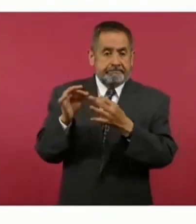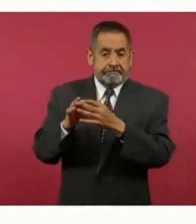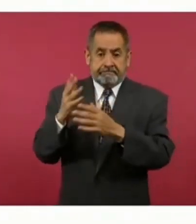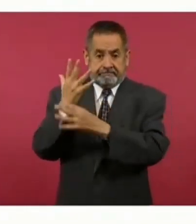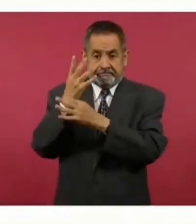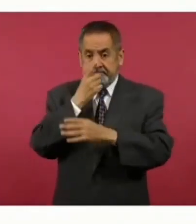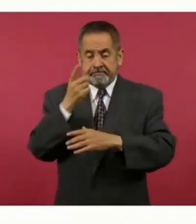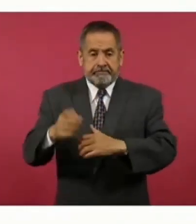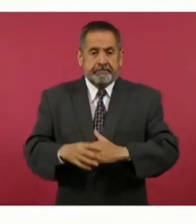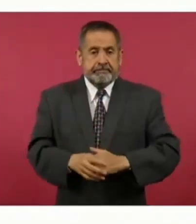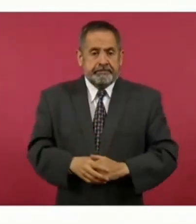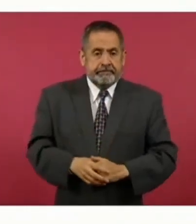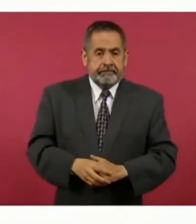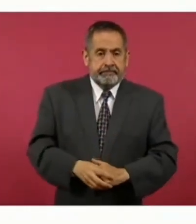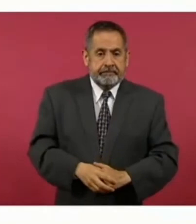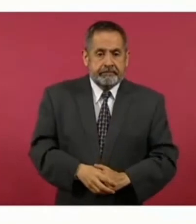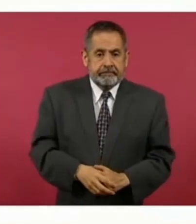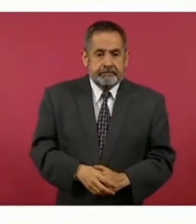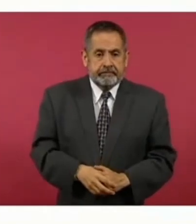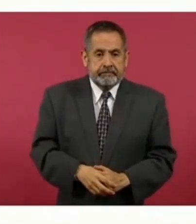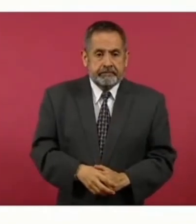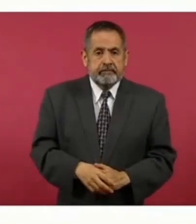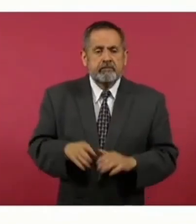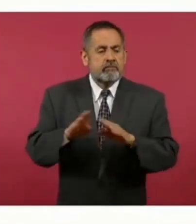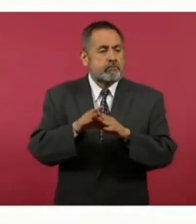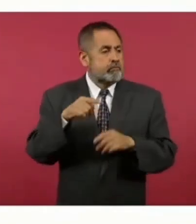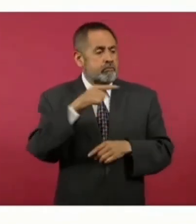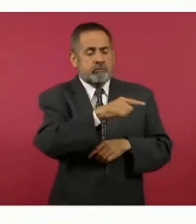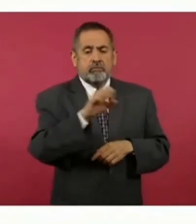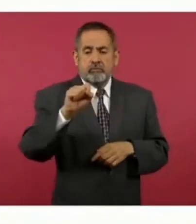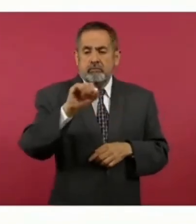sobre la elección de los jueces